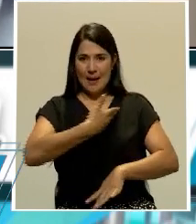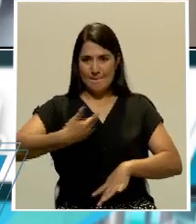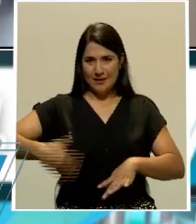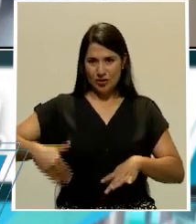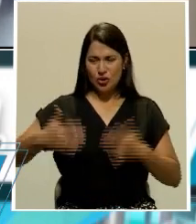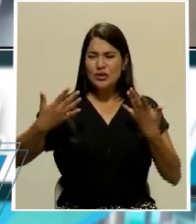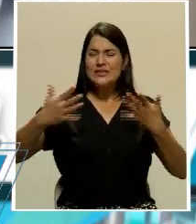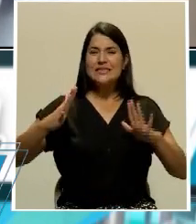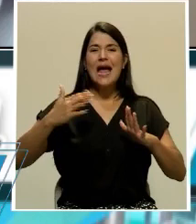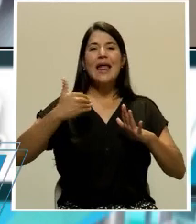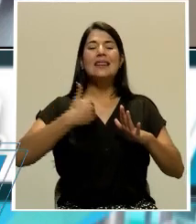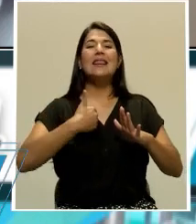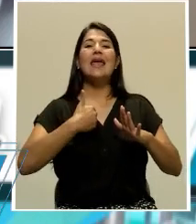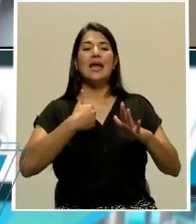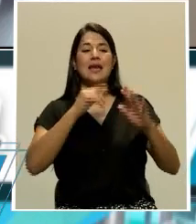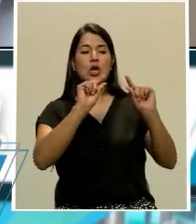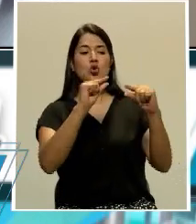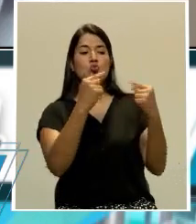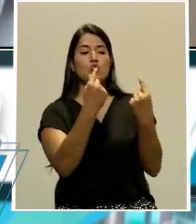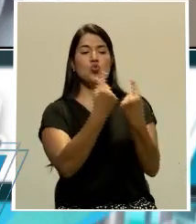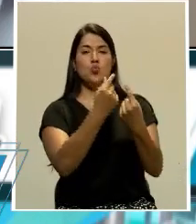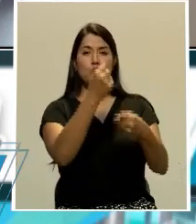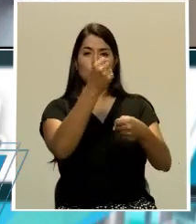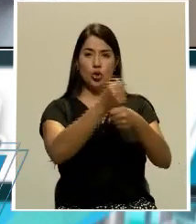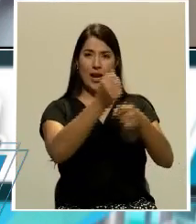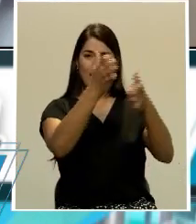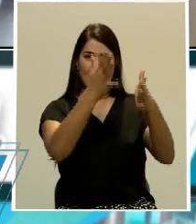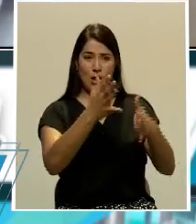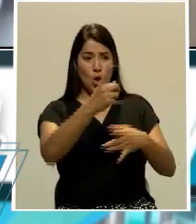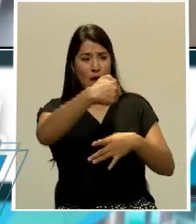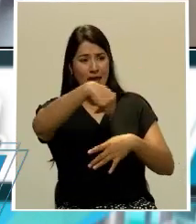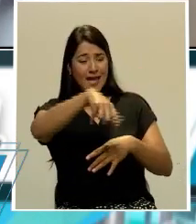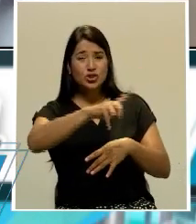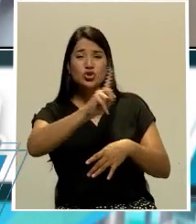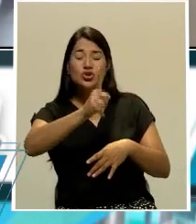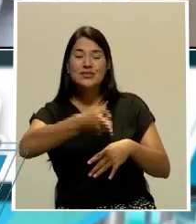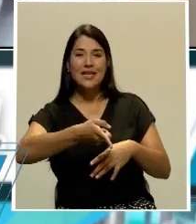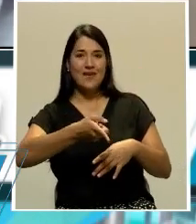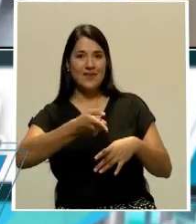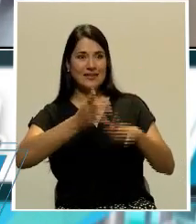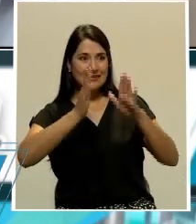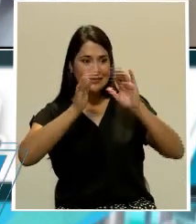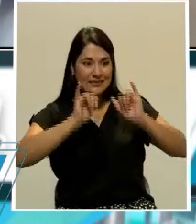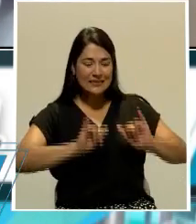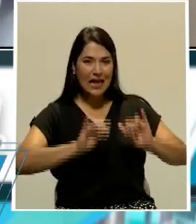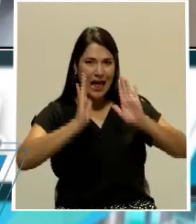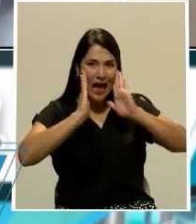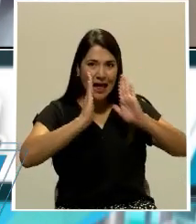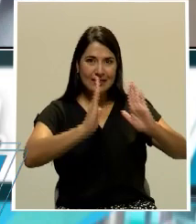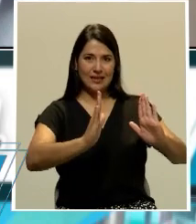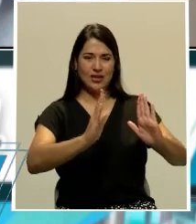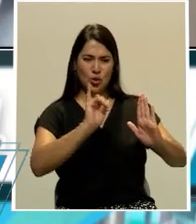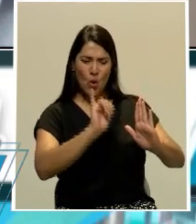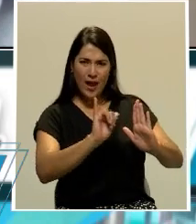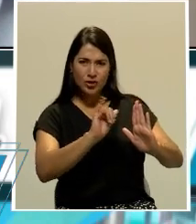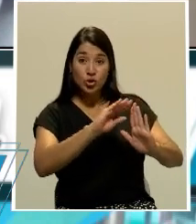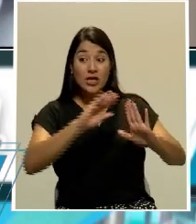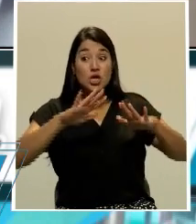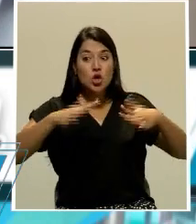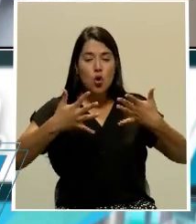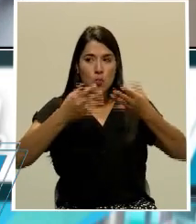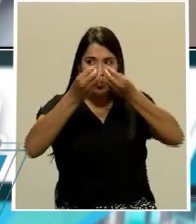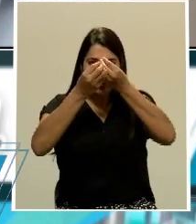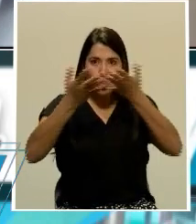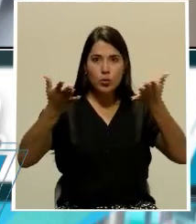institucional, hay un grupo de funcionarios que deberían estar atentos a estas cosas y a cómo comunicarlas.